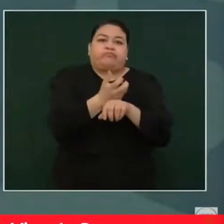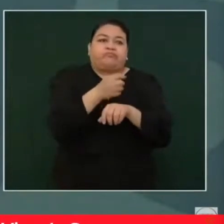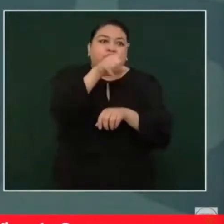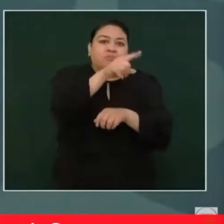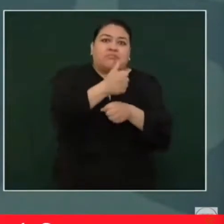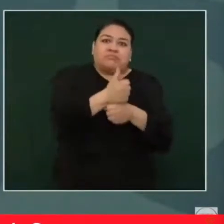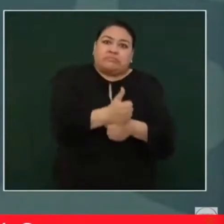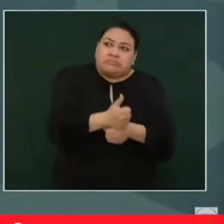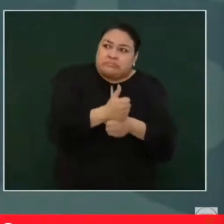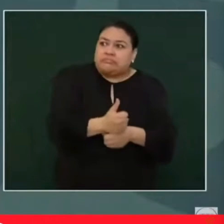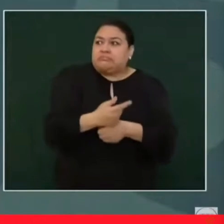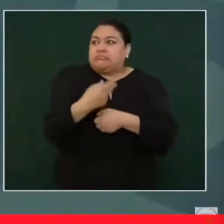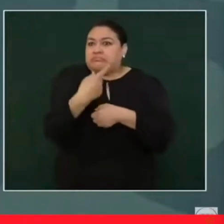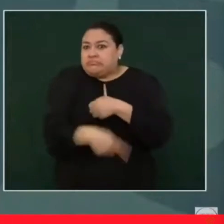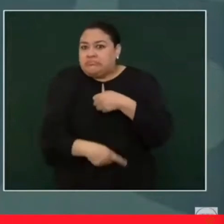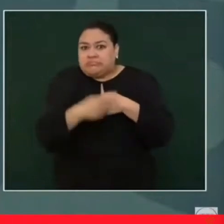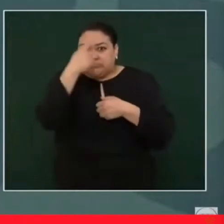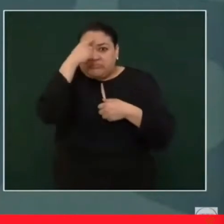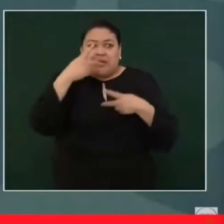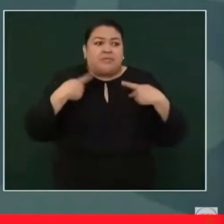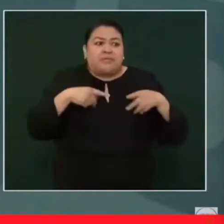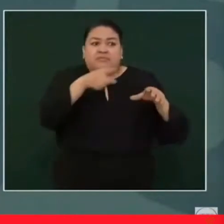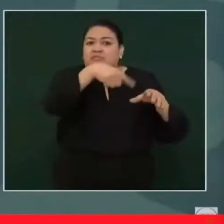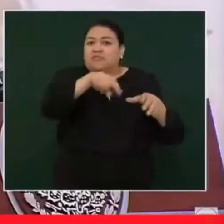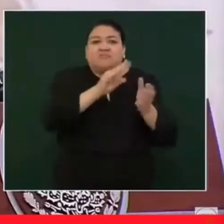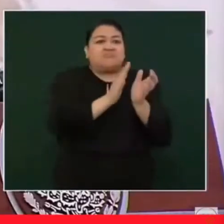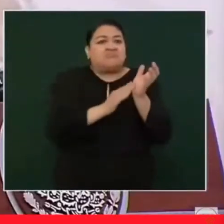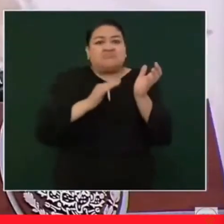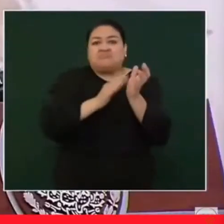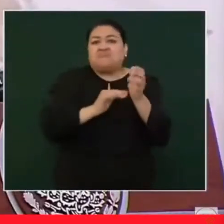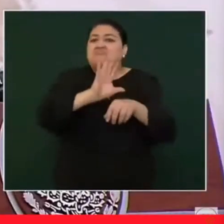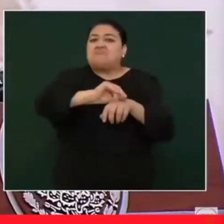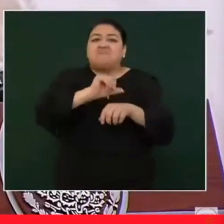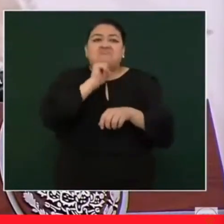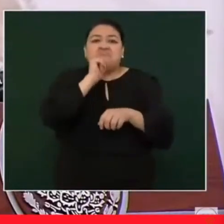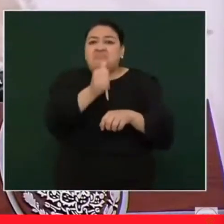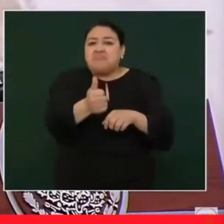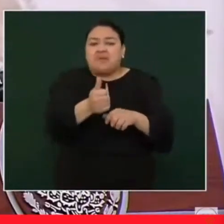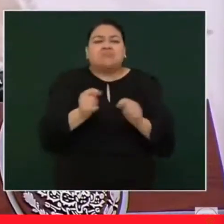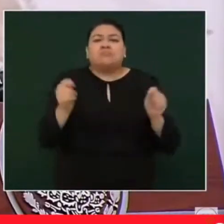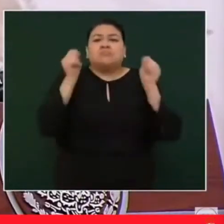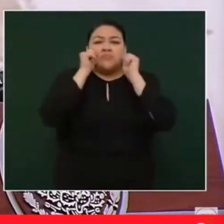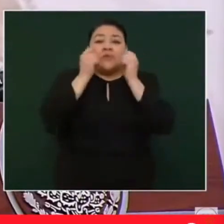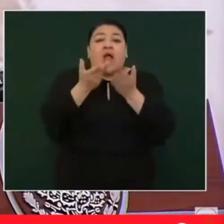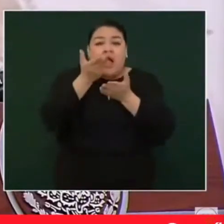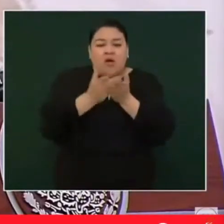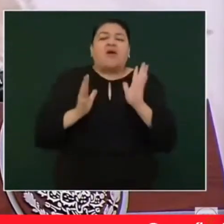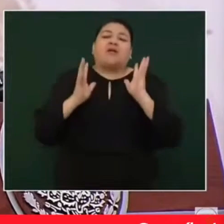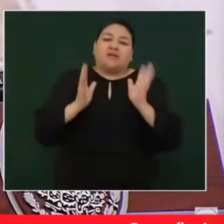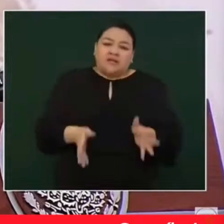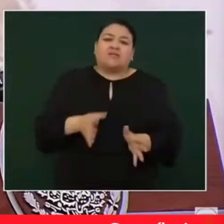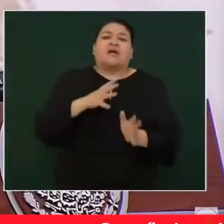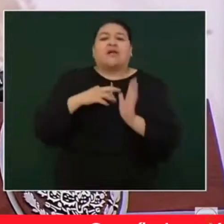el sufrimiento para el migrante. Ahora, ya hay canales,